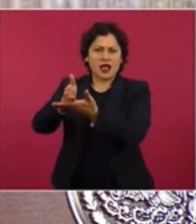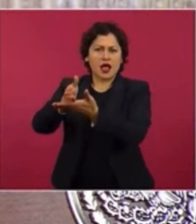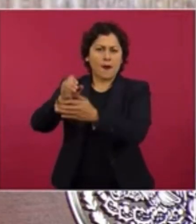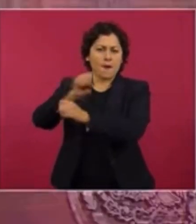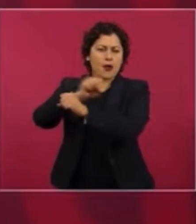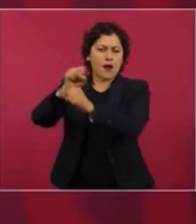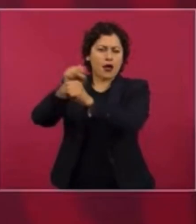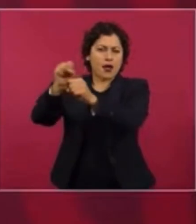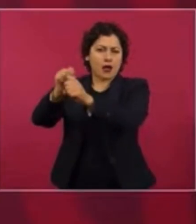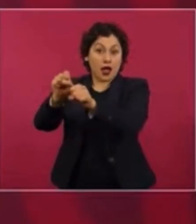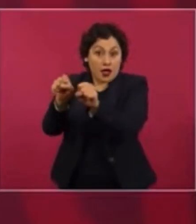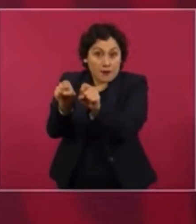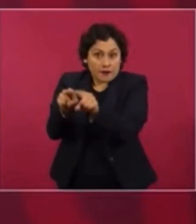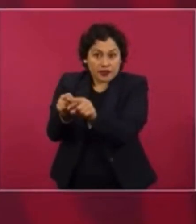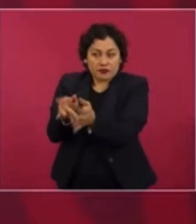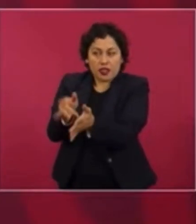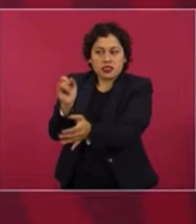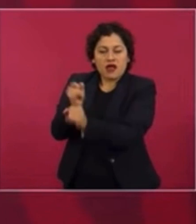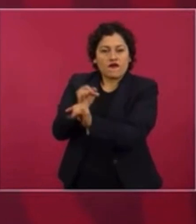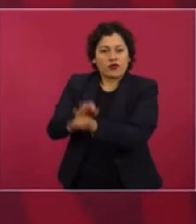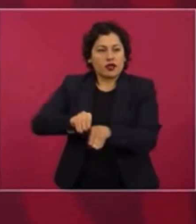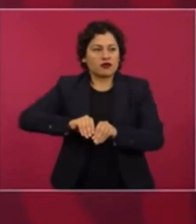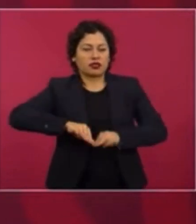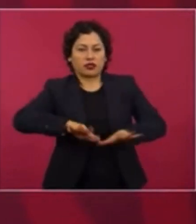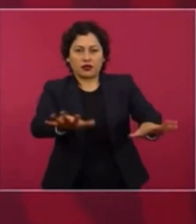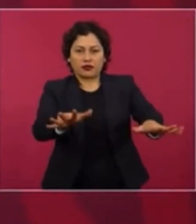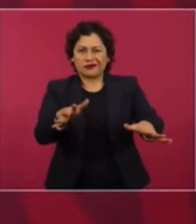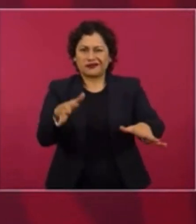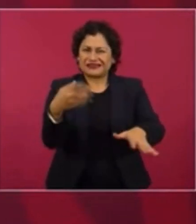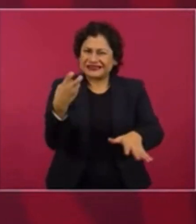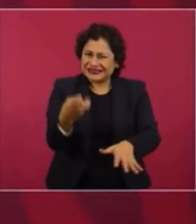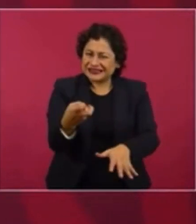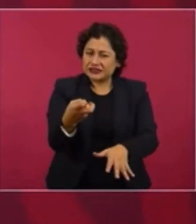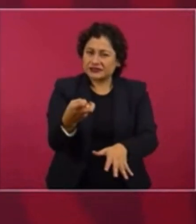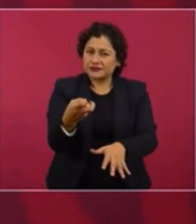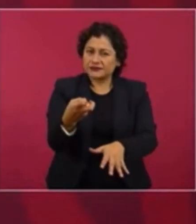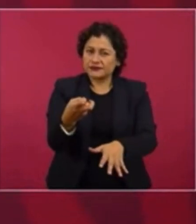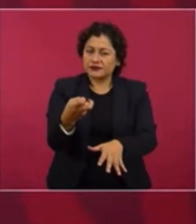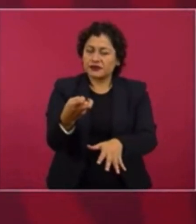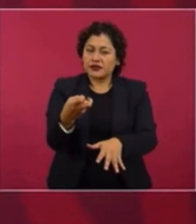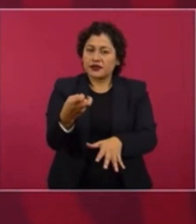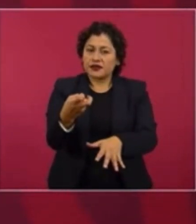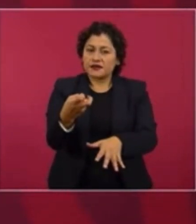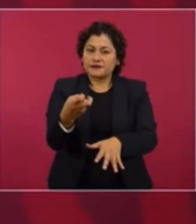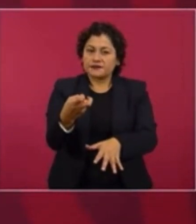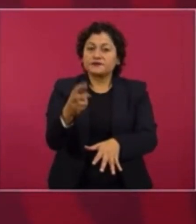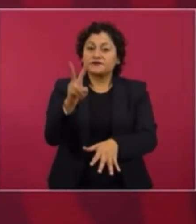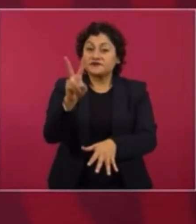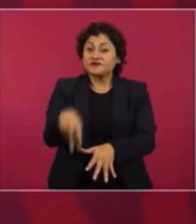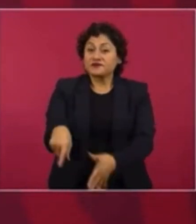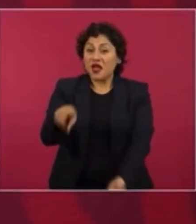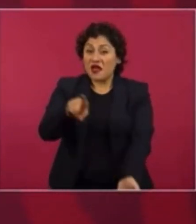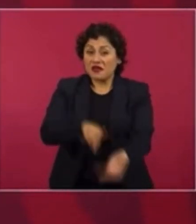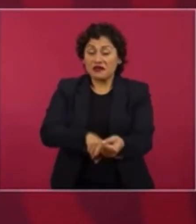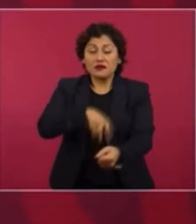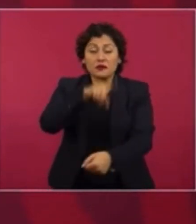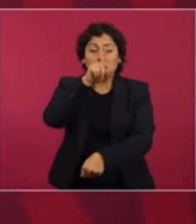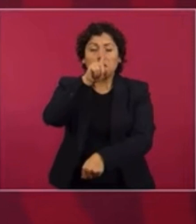mentiras al por mayor,